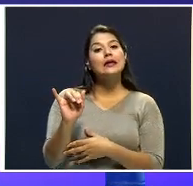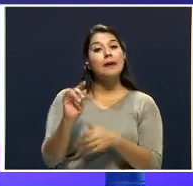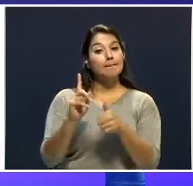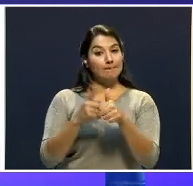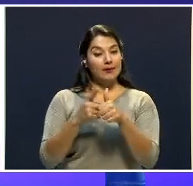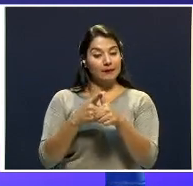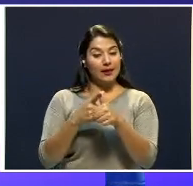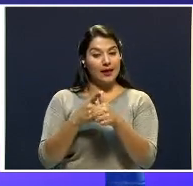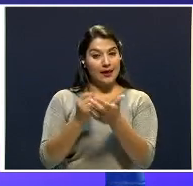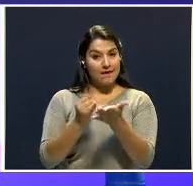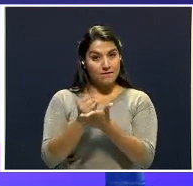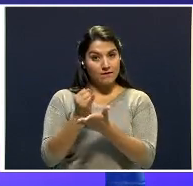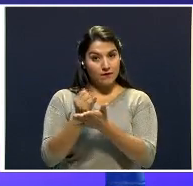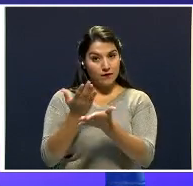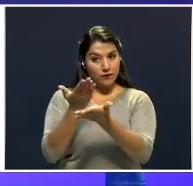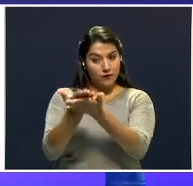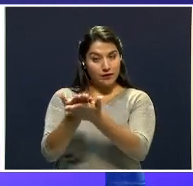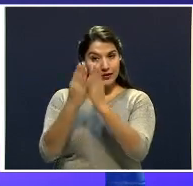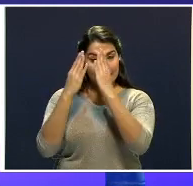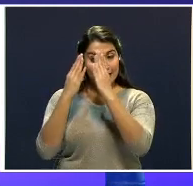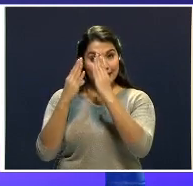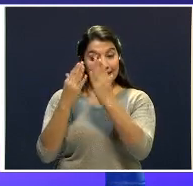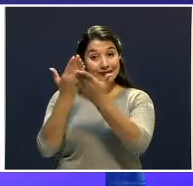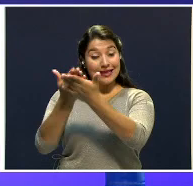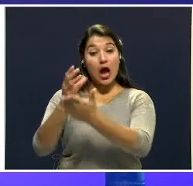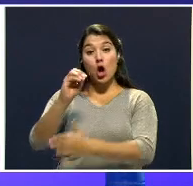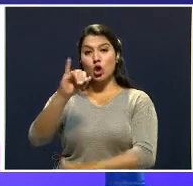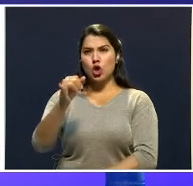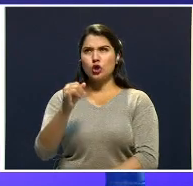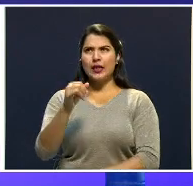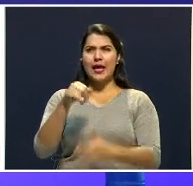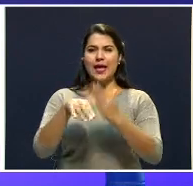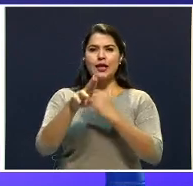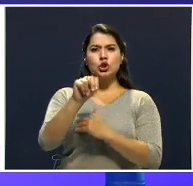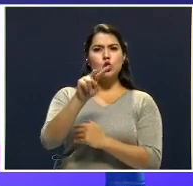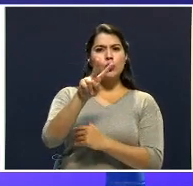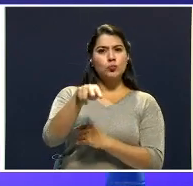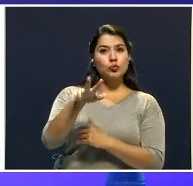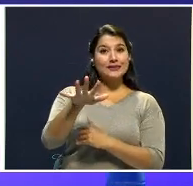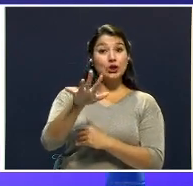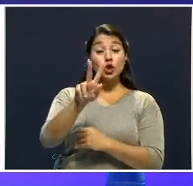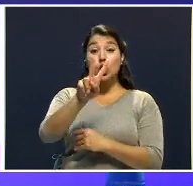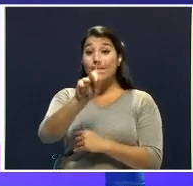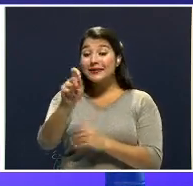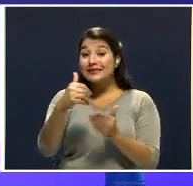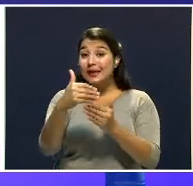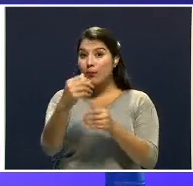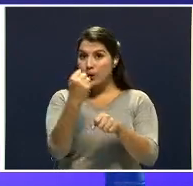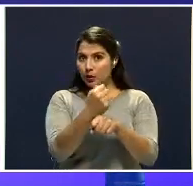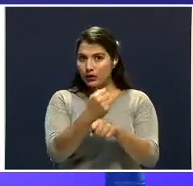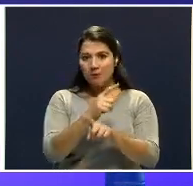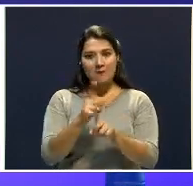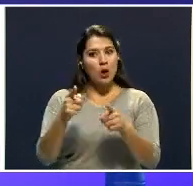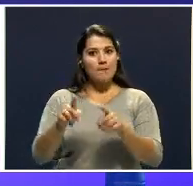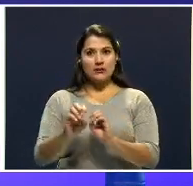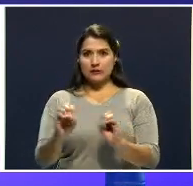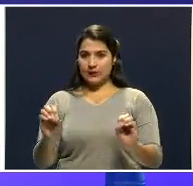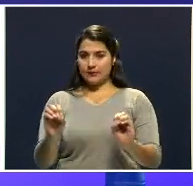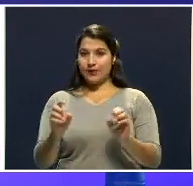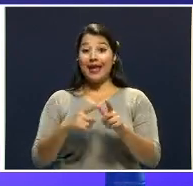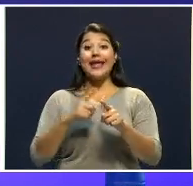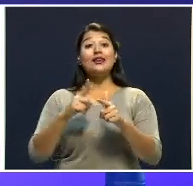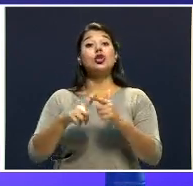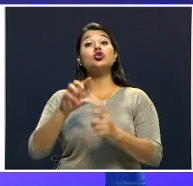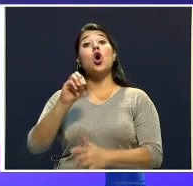noviembre del 2005, o dos meses después del homicidio. Pero no pasa nada, entonces OIJ